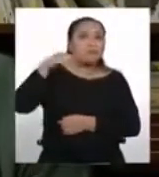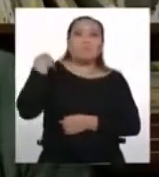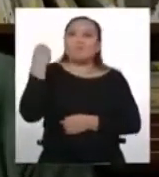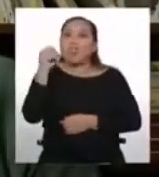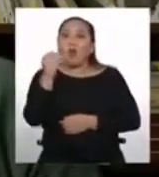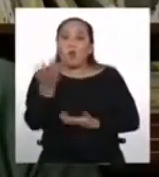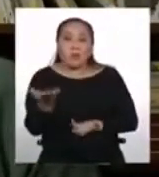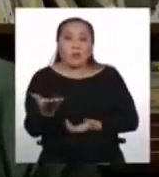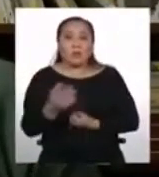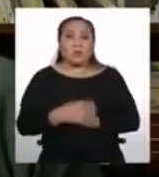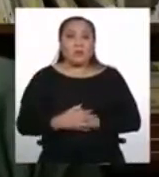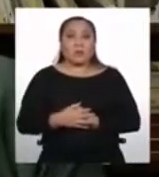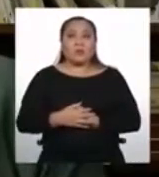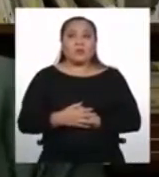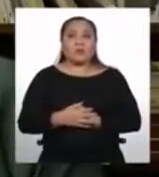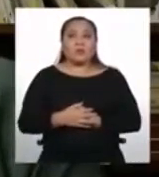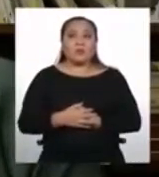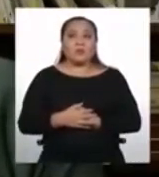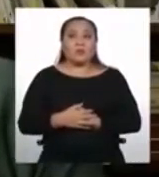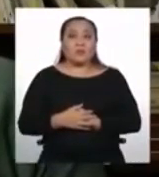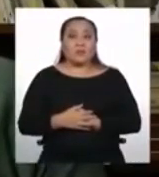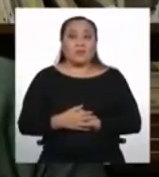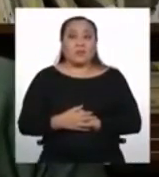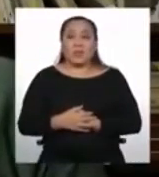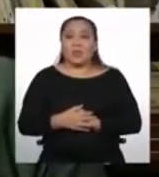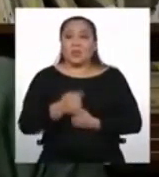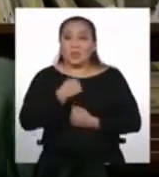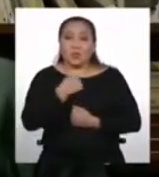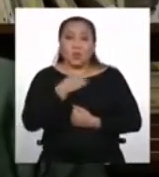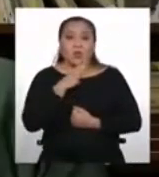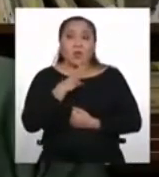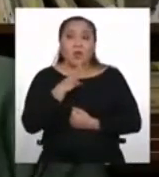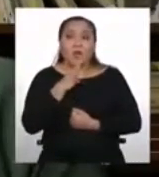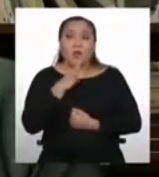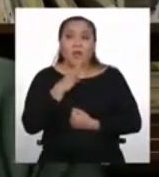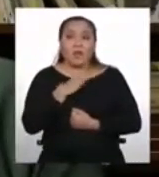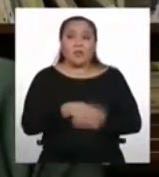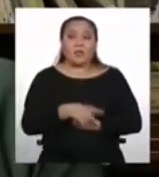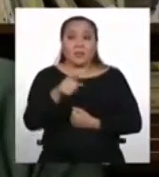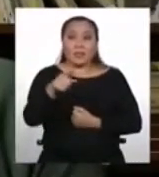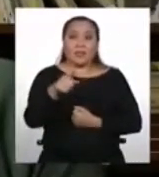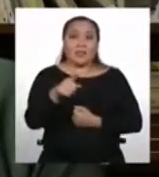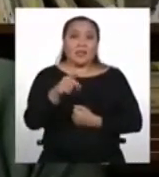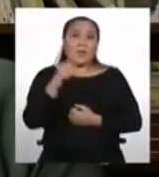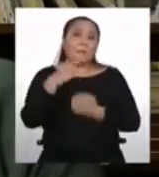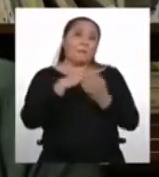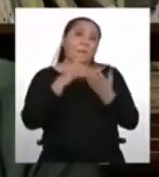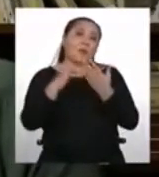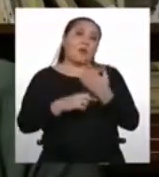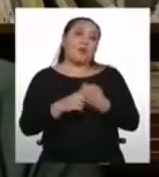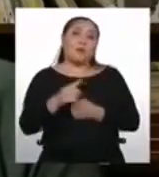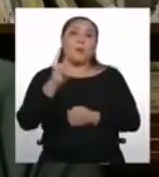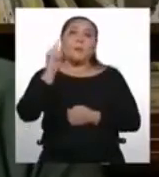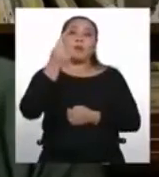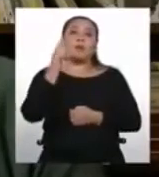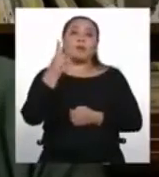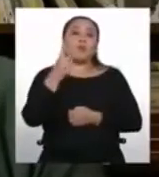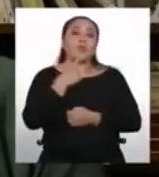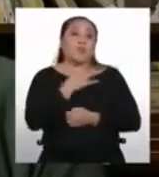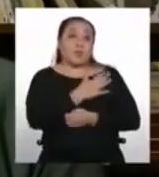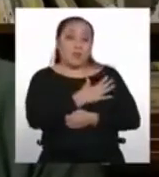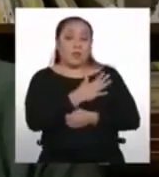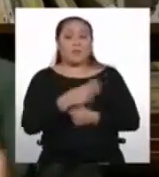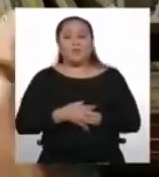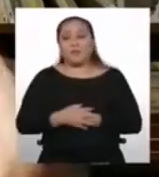adolescentes, no, niños y niñas, ¿no? Este, porque esto, este programa es para, para ustedes del primero y segundo grado.